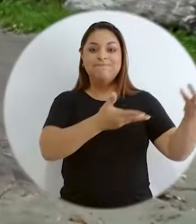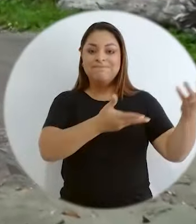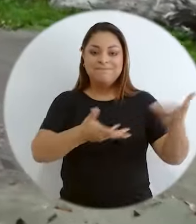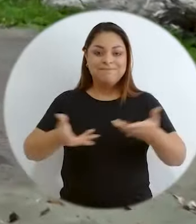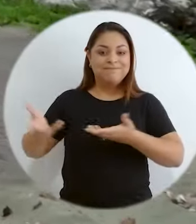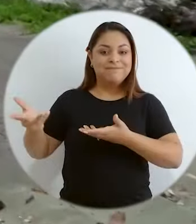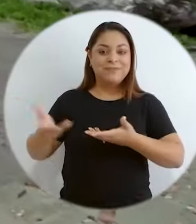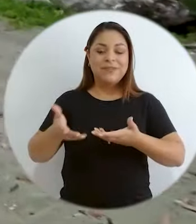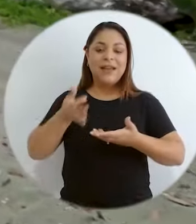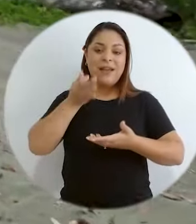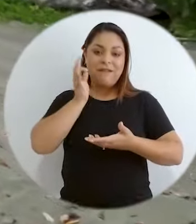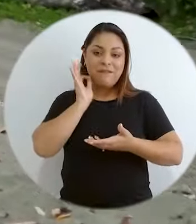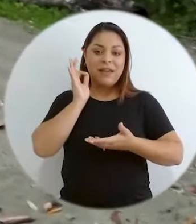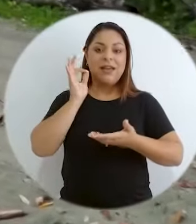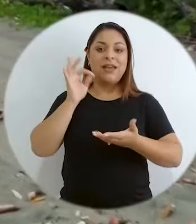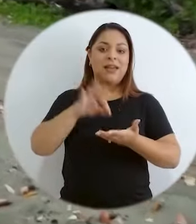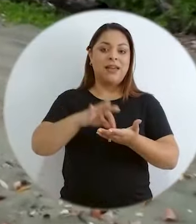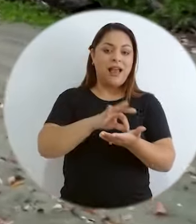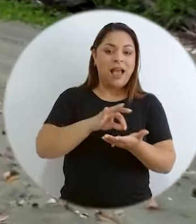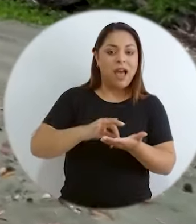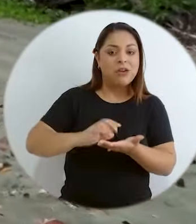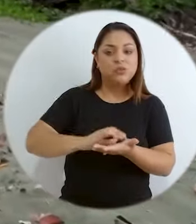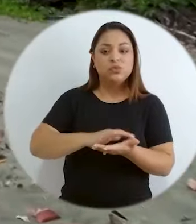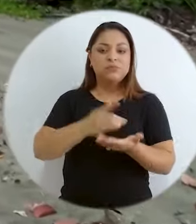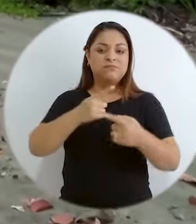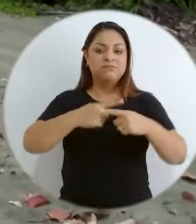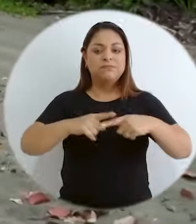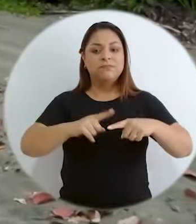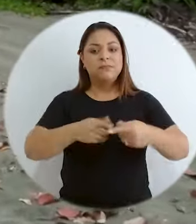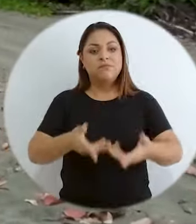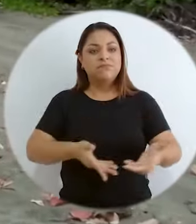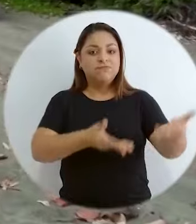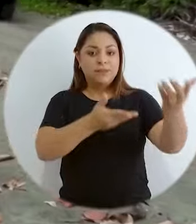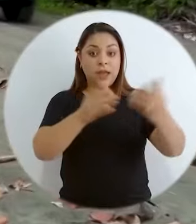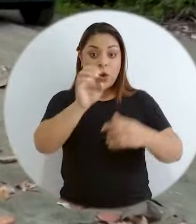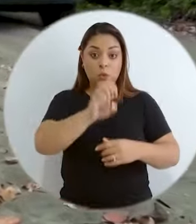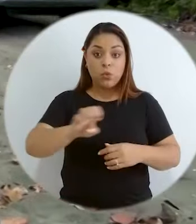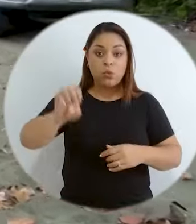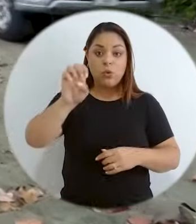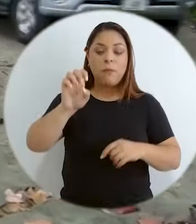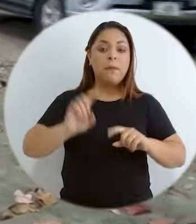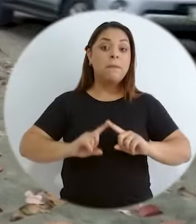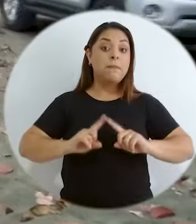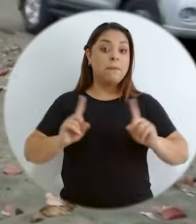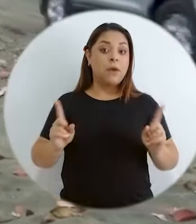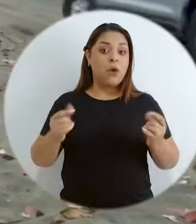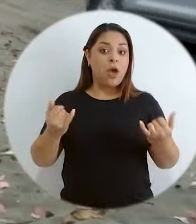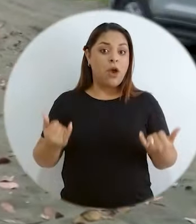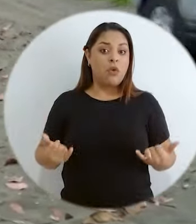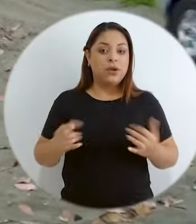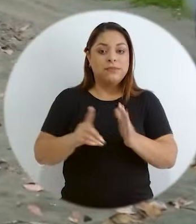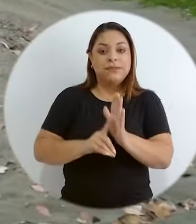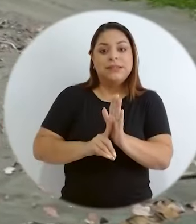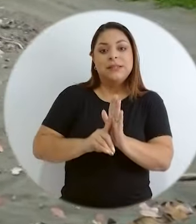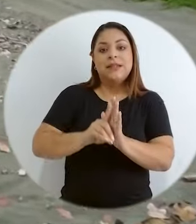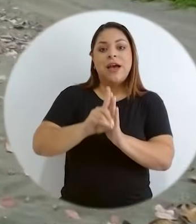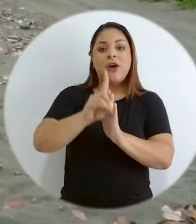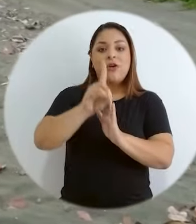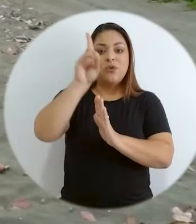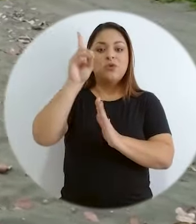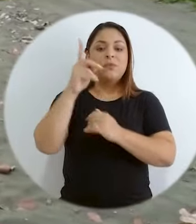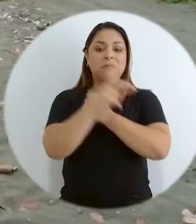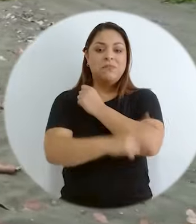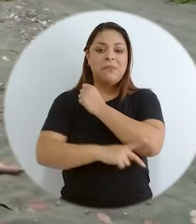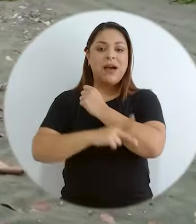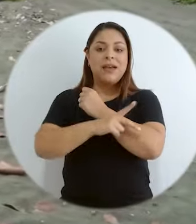Europa, pero definitivamente el desarrollo en nuestro país se ha dado desde el interior